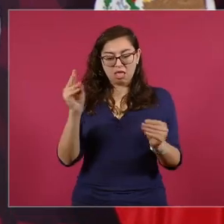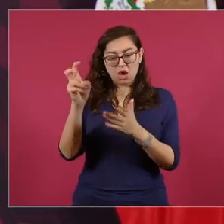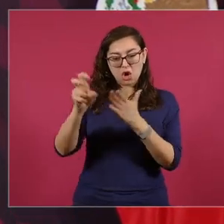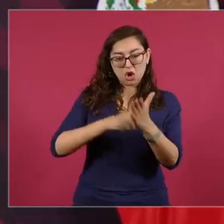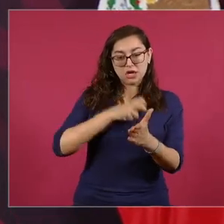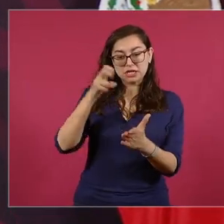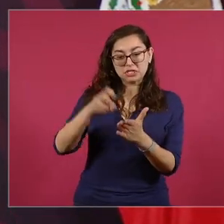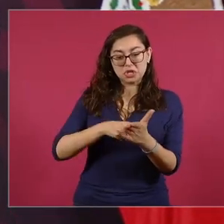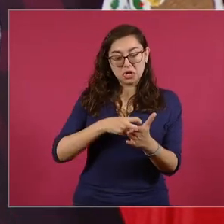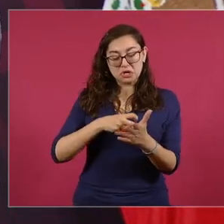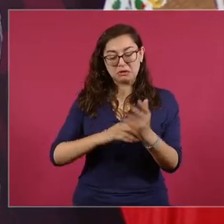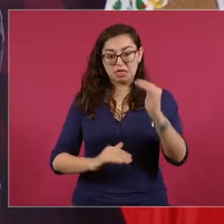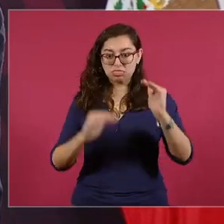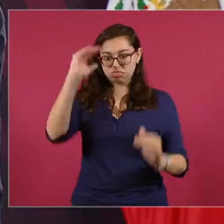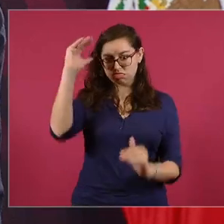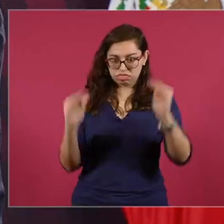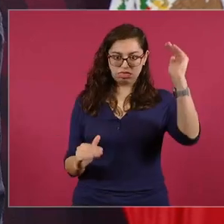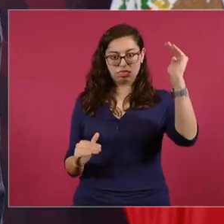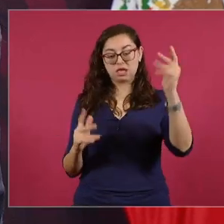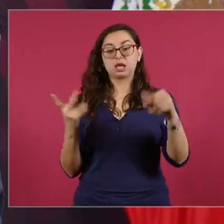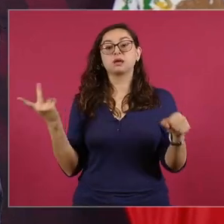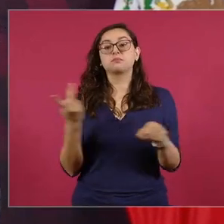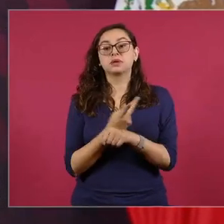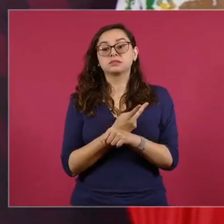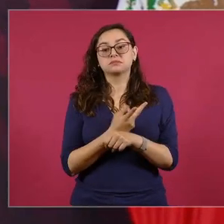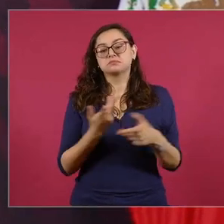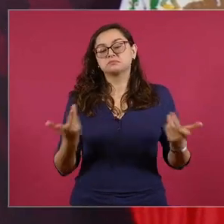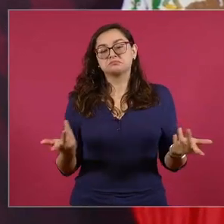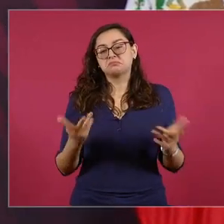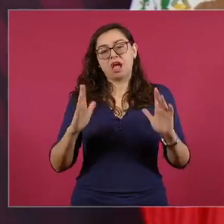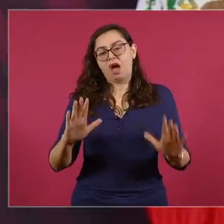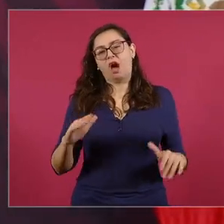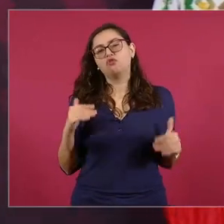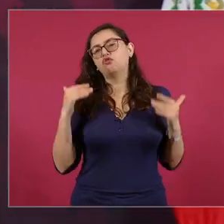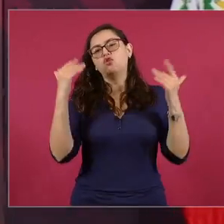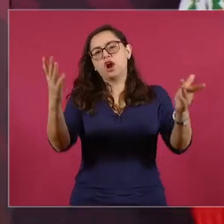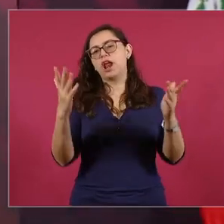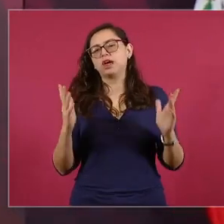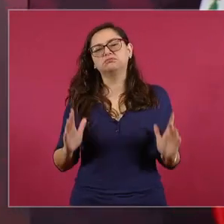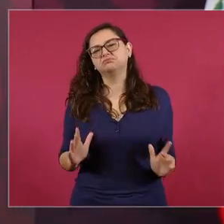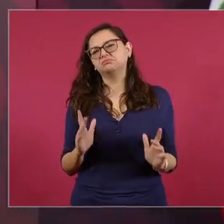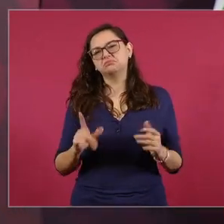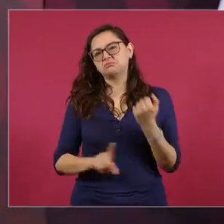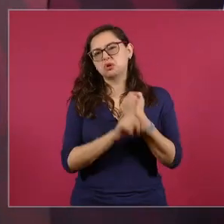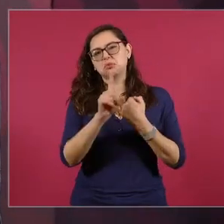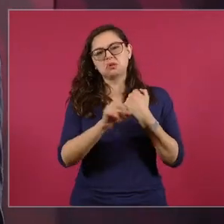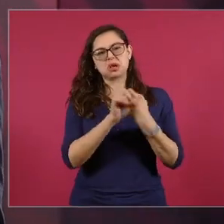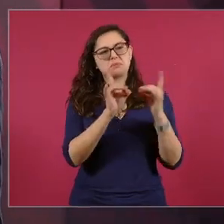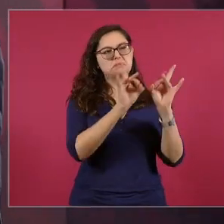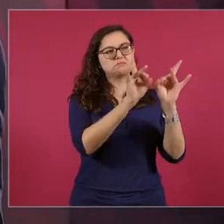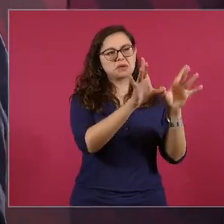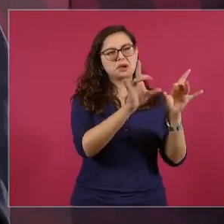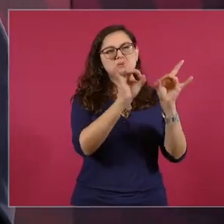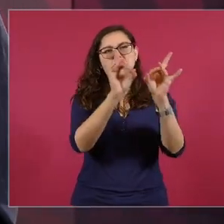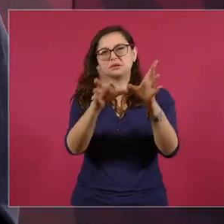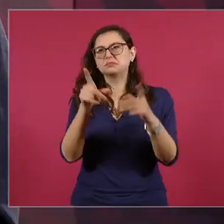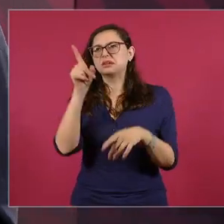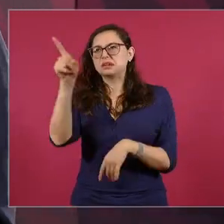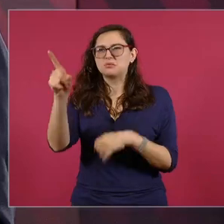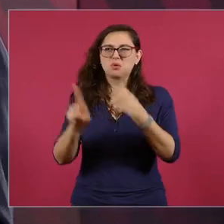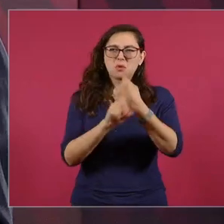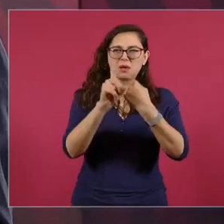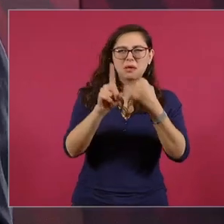tiene que ver con factores externos, es lo que está pasando en Japón, en Estados Unidos.